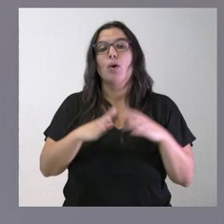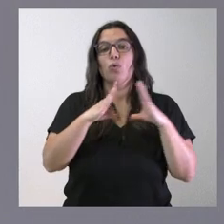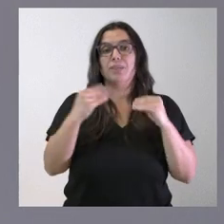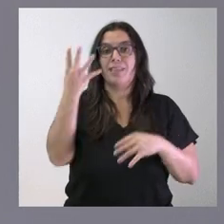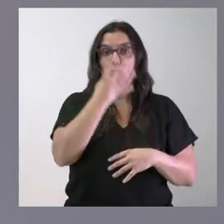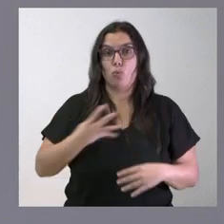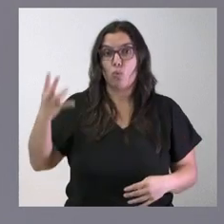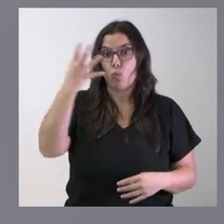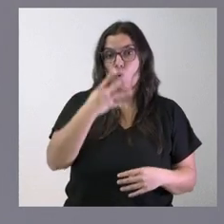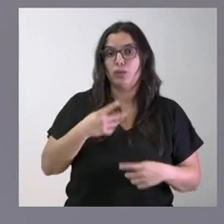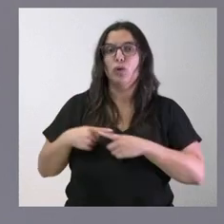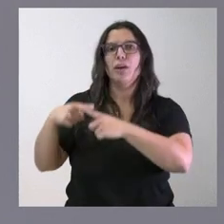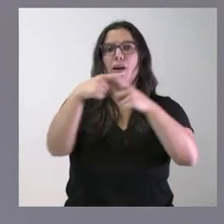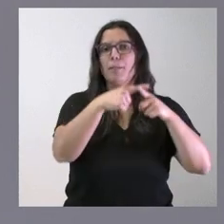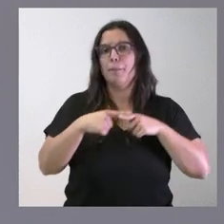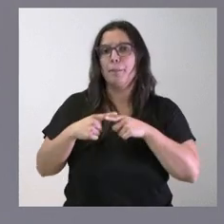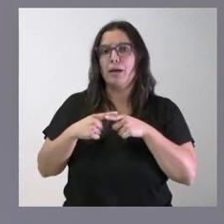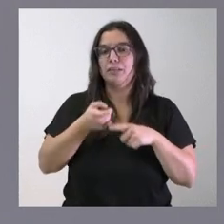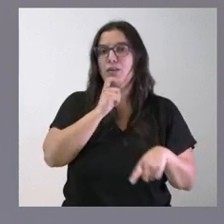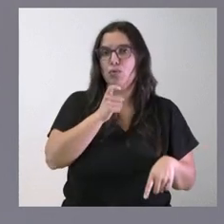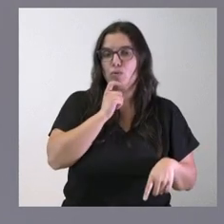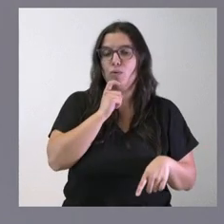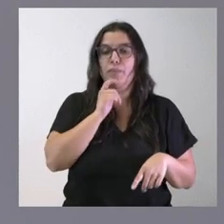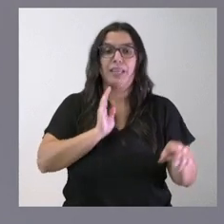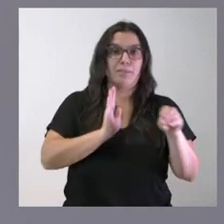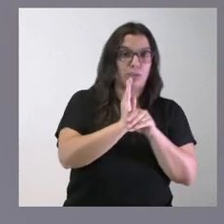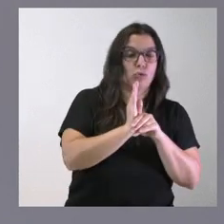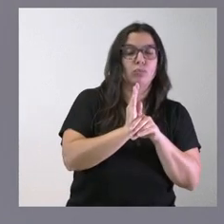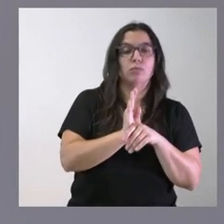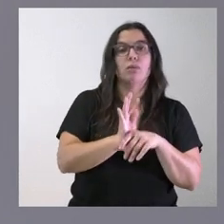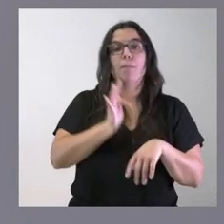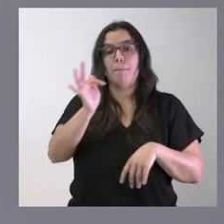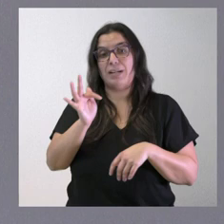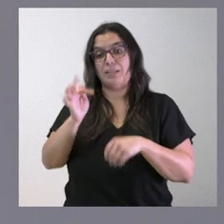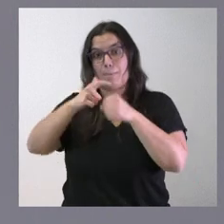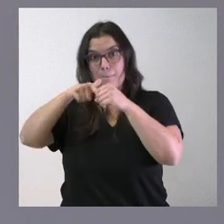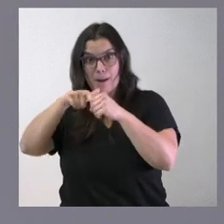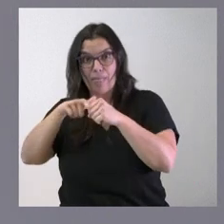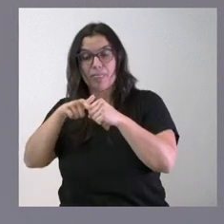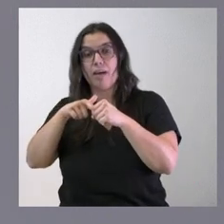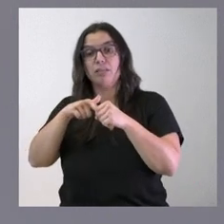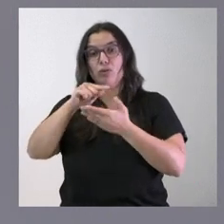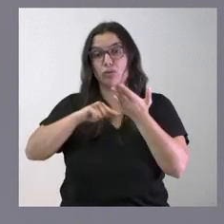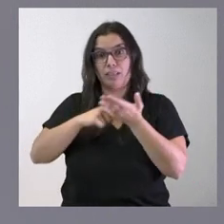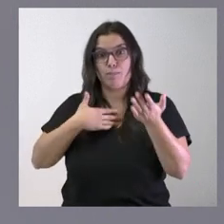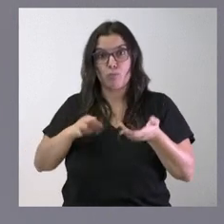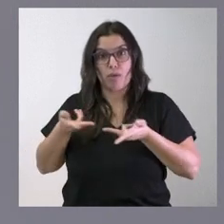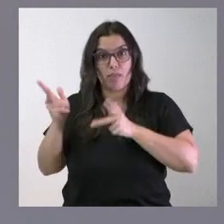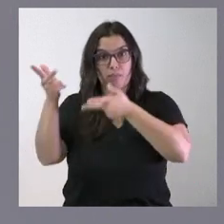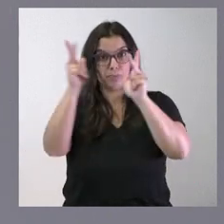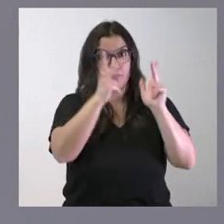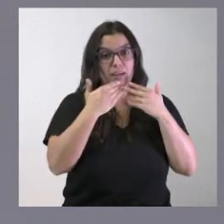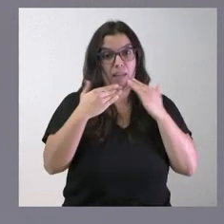universidades públicas, tanto el volumen de inversión como el número de investigadores que se podrán coletar con este programa Beatriz